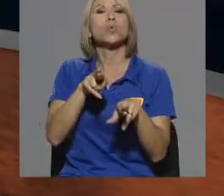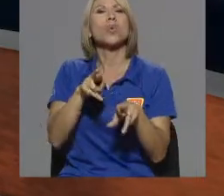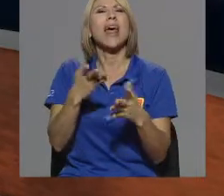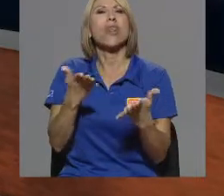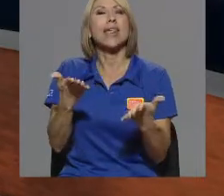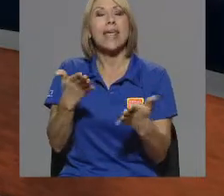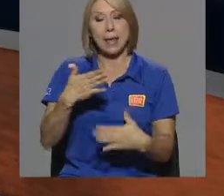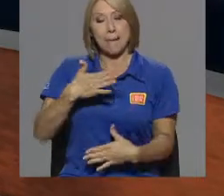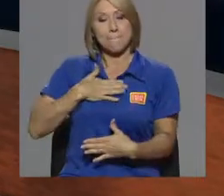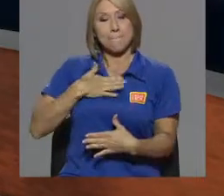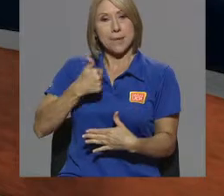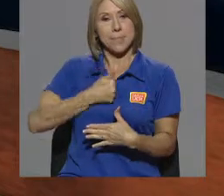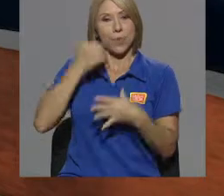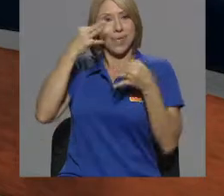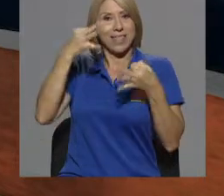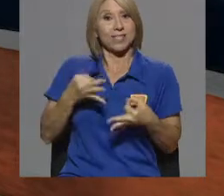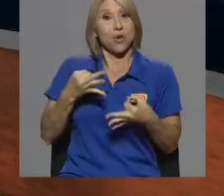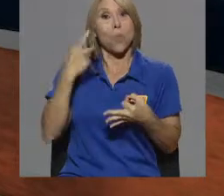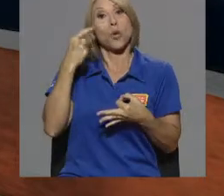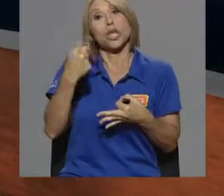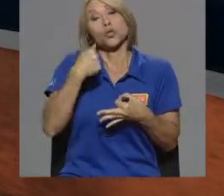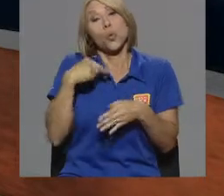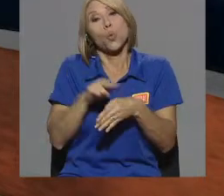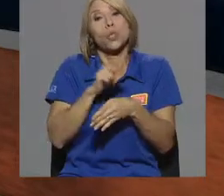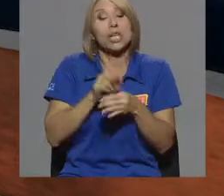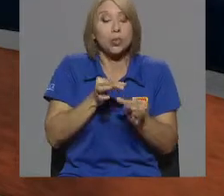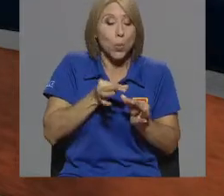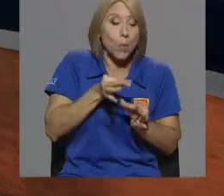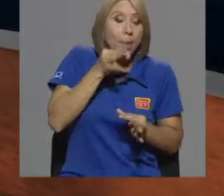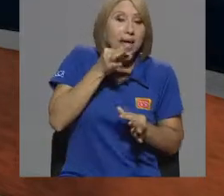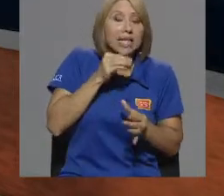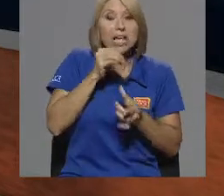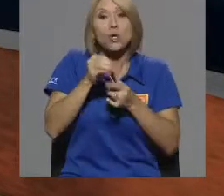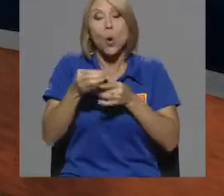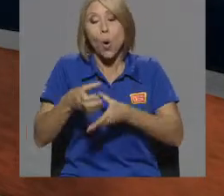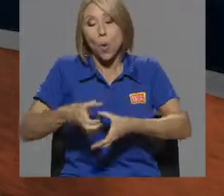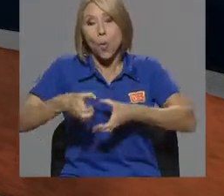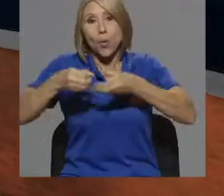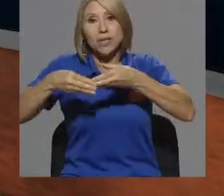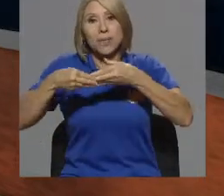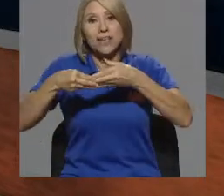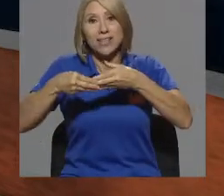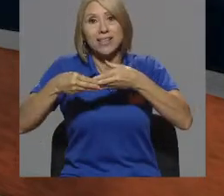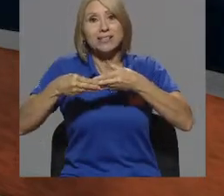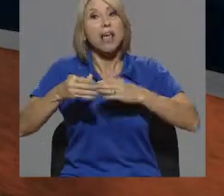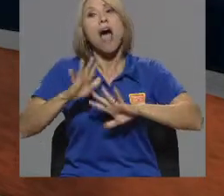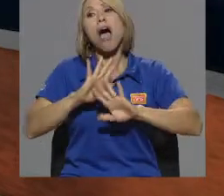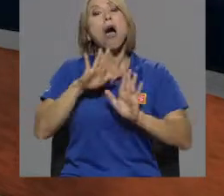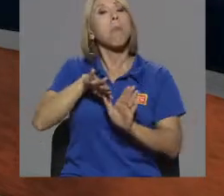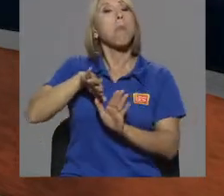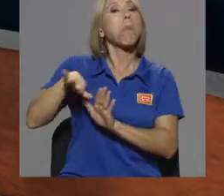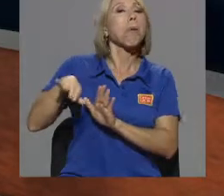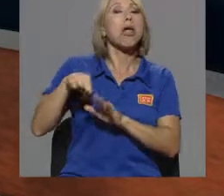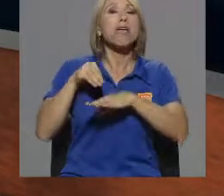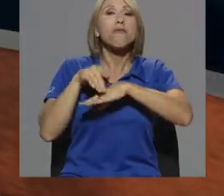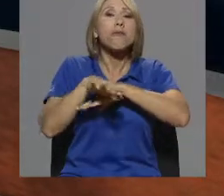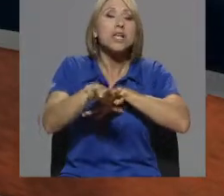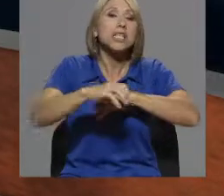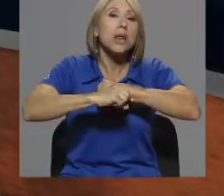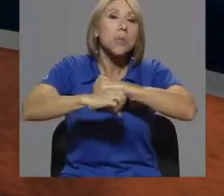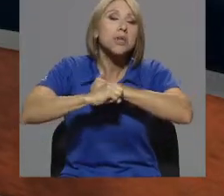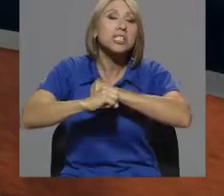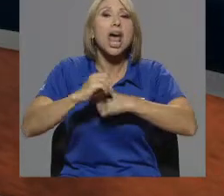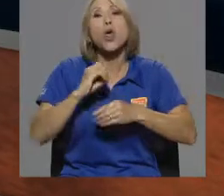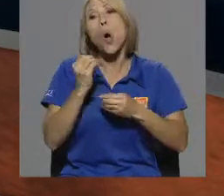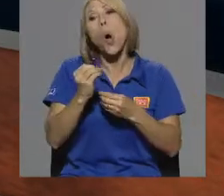elección a la hora de utilizar bolsas plásticas o pajillas, dejando de lado la influencia de la publicidad, la falta de